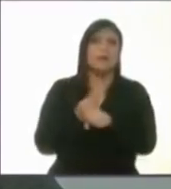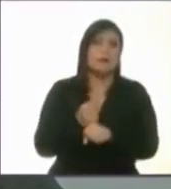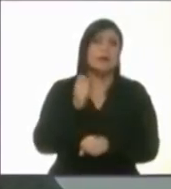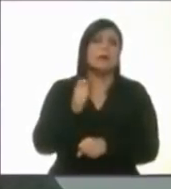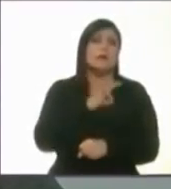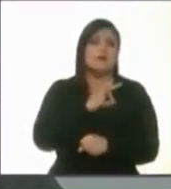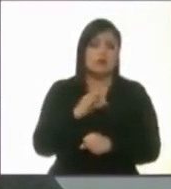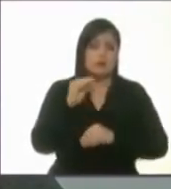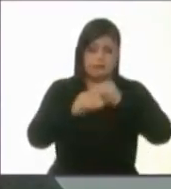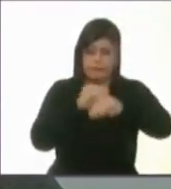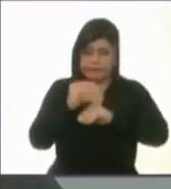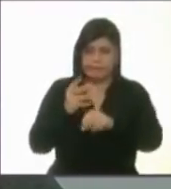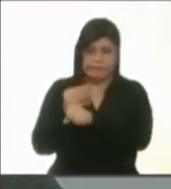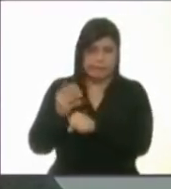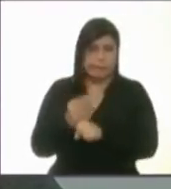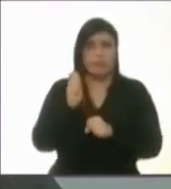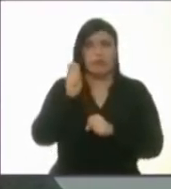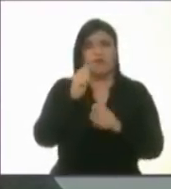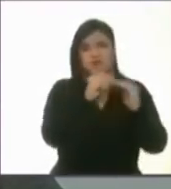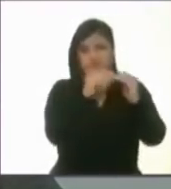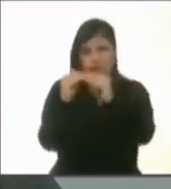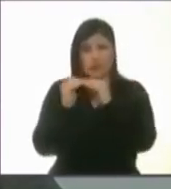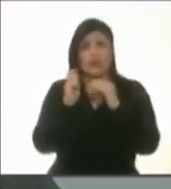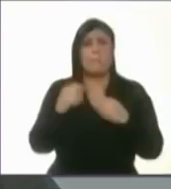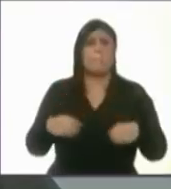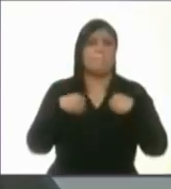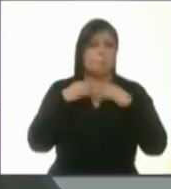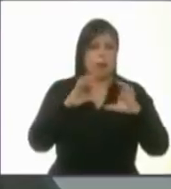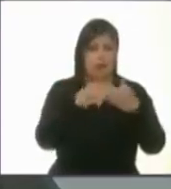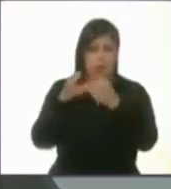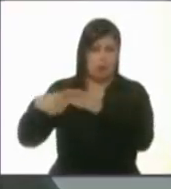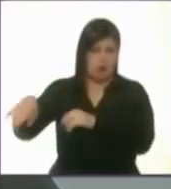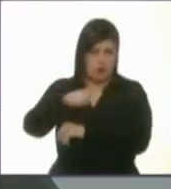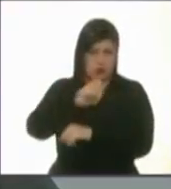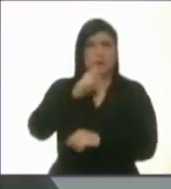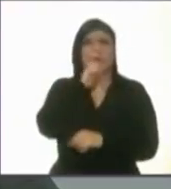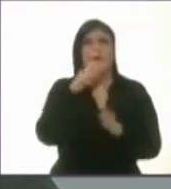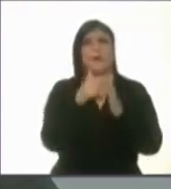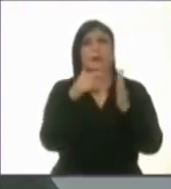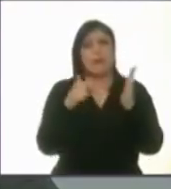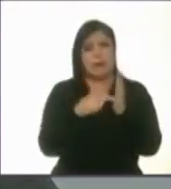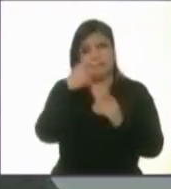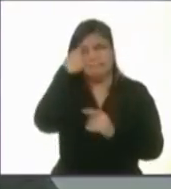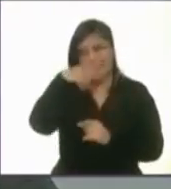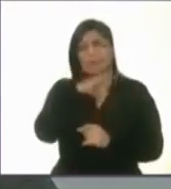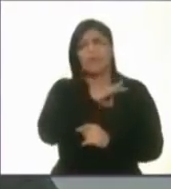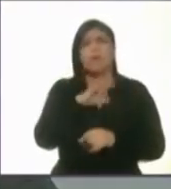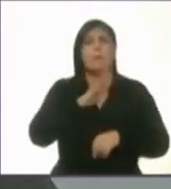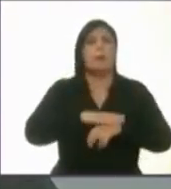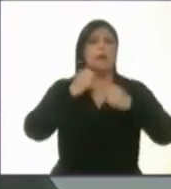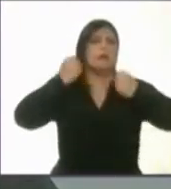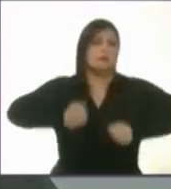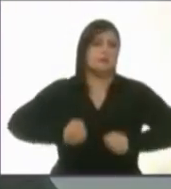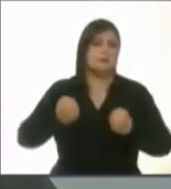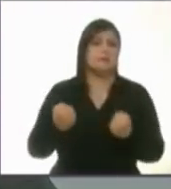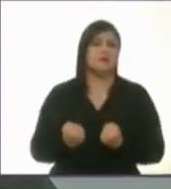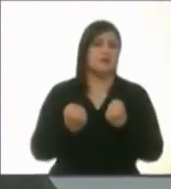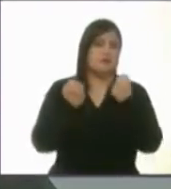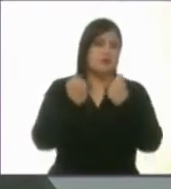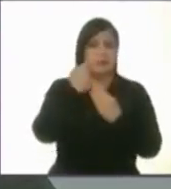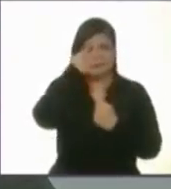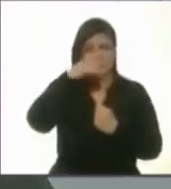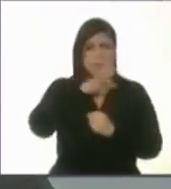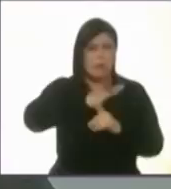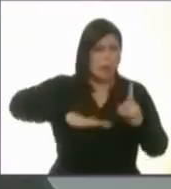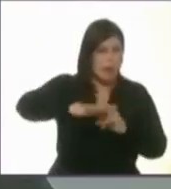reconstrucción democrática de lo que es la vida comunitaria y las reglas para poder fortalecer la organización Barrios,